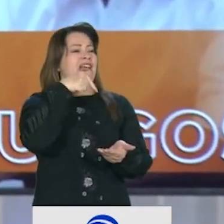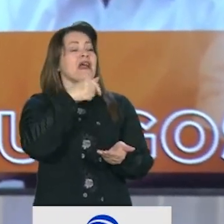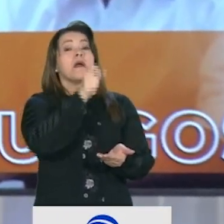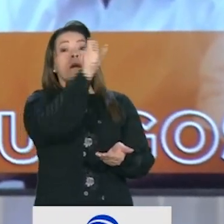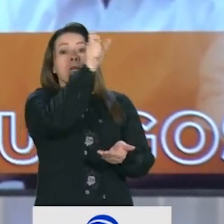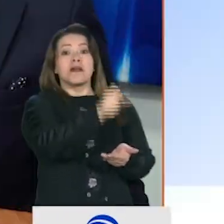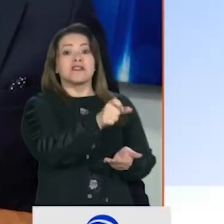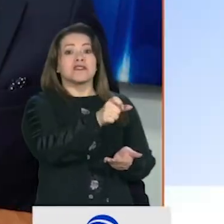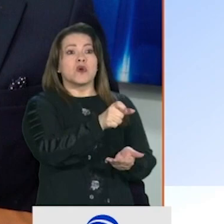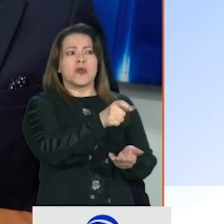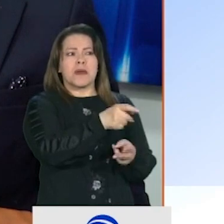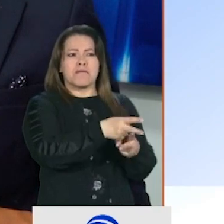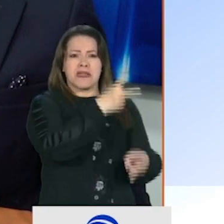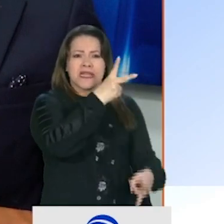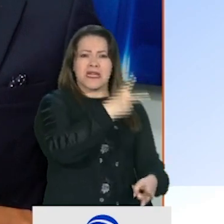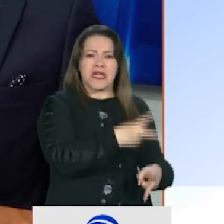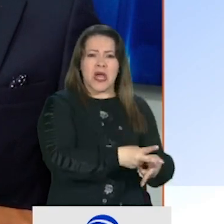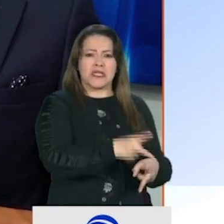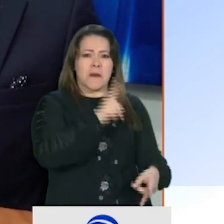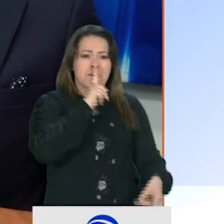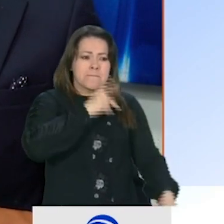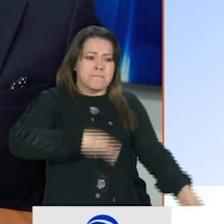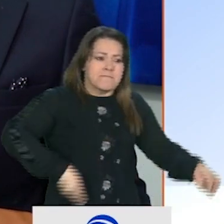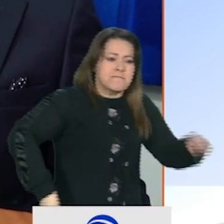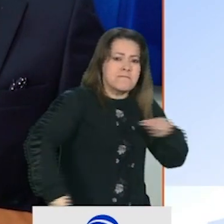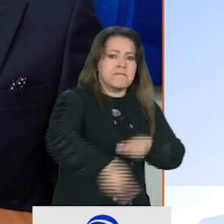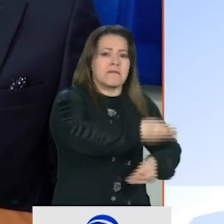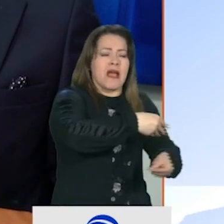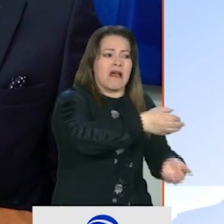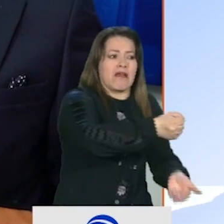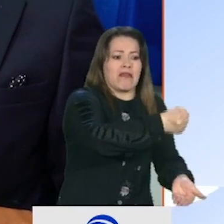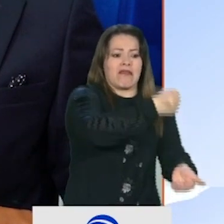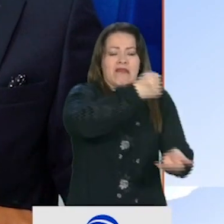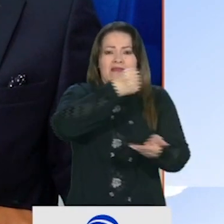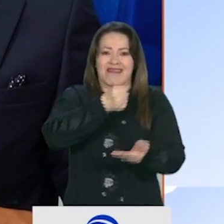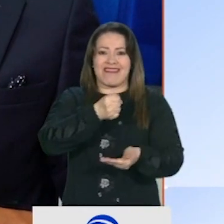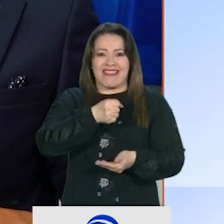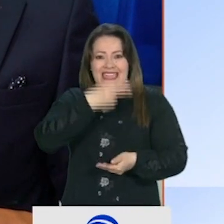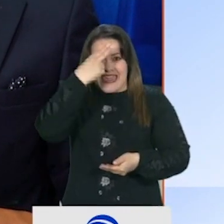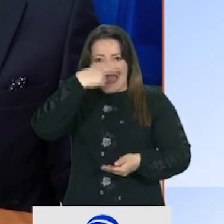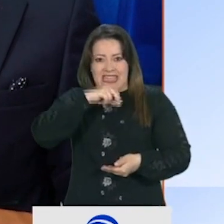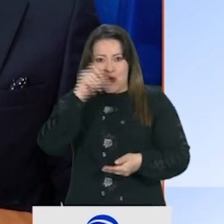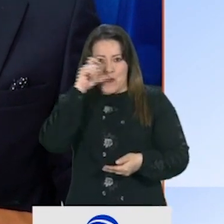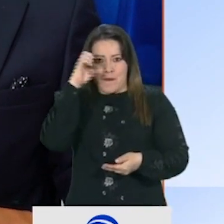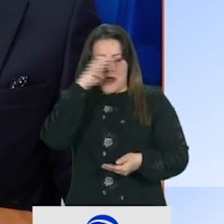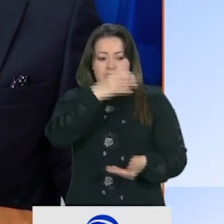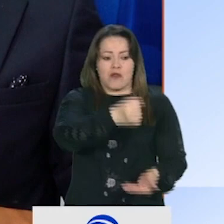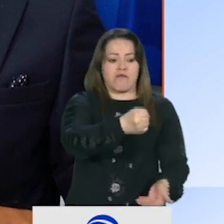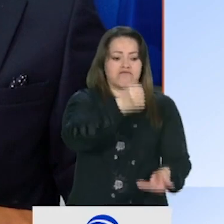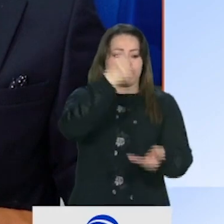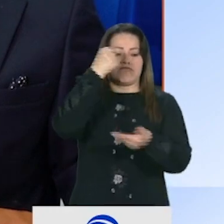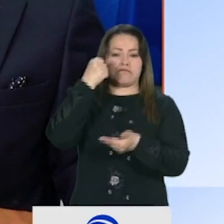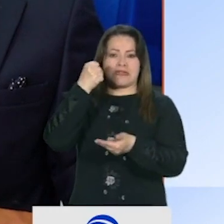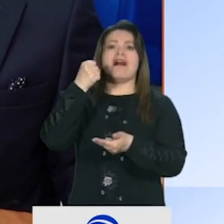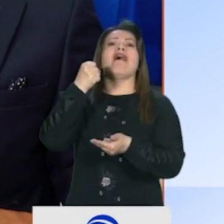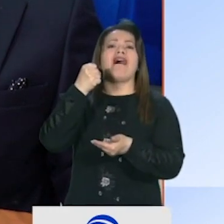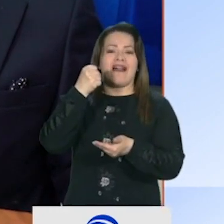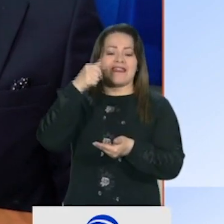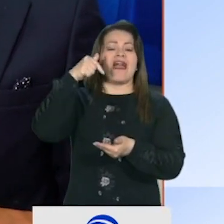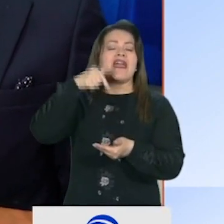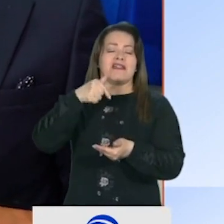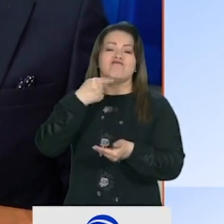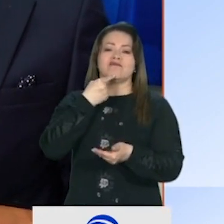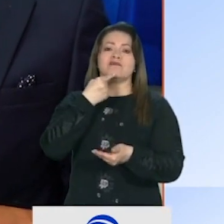Gabriel, y le saca a Costa y de Oscar Camacho. Según el fiscal Mario Burgos, en su testimonio, Petro Hijo